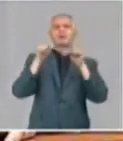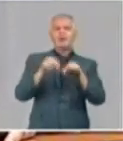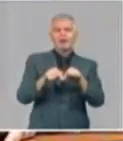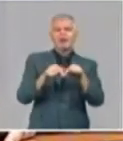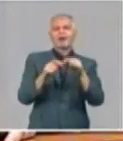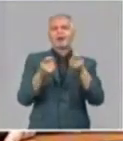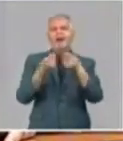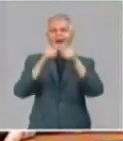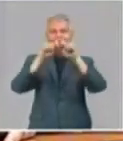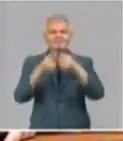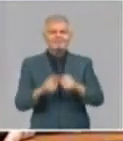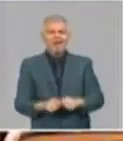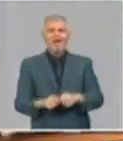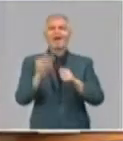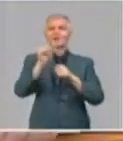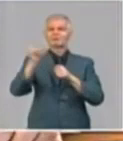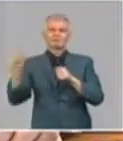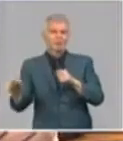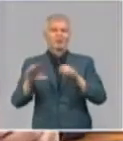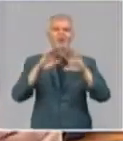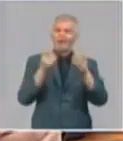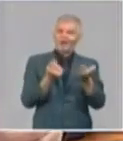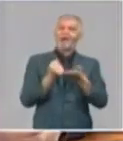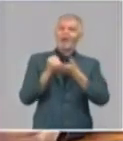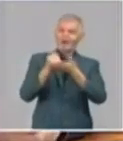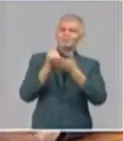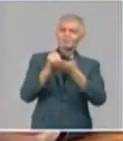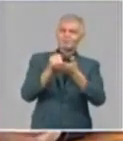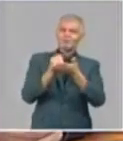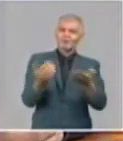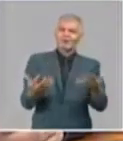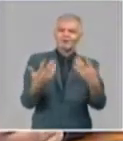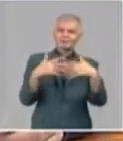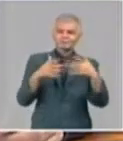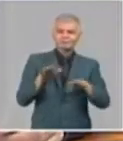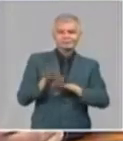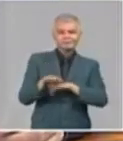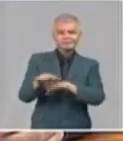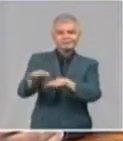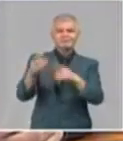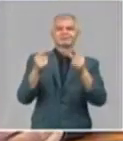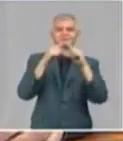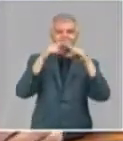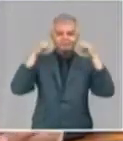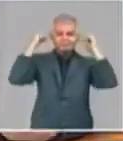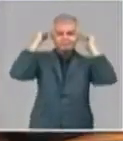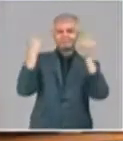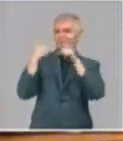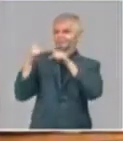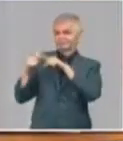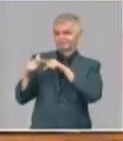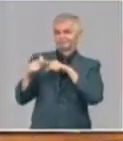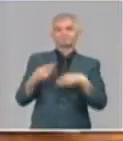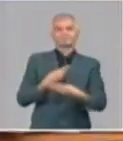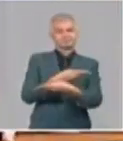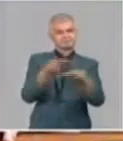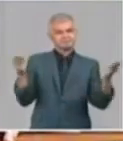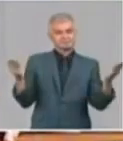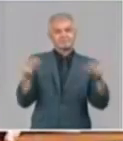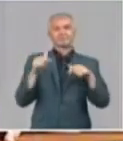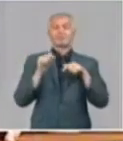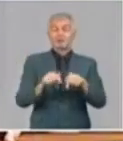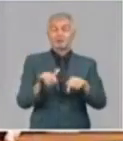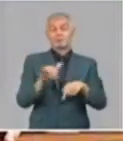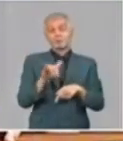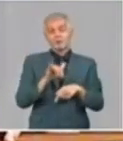artesanos y las empresas de la cultura Tecnocena y otras empresas bueno, se tomó la decisión,